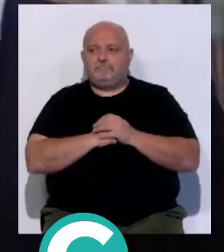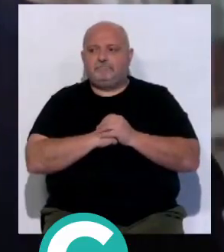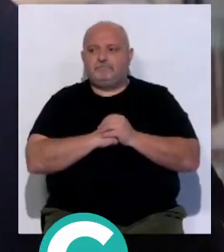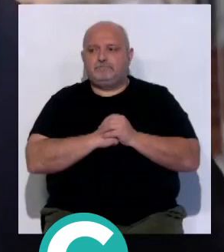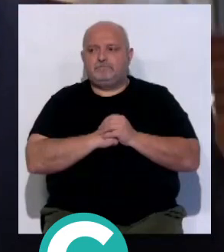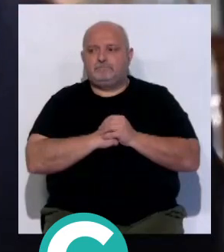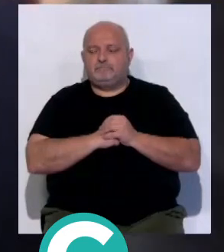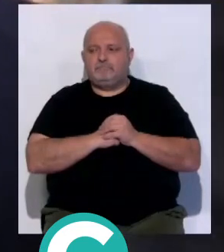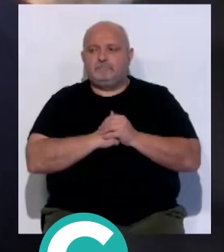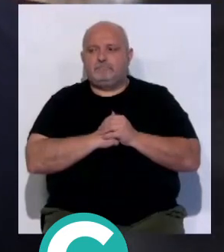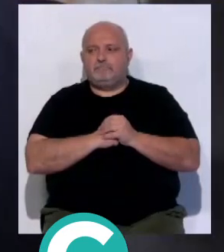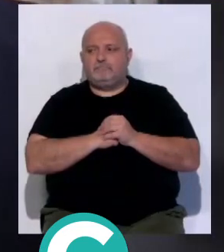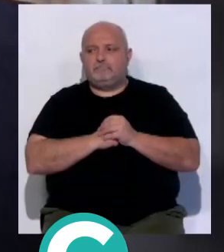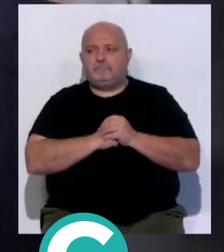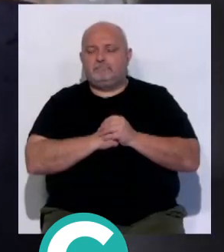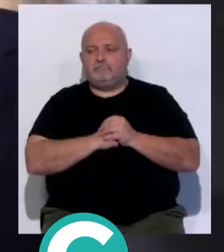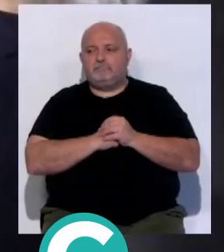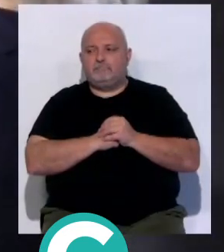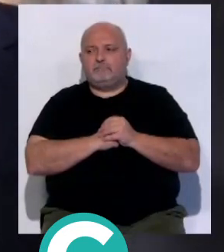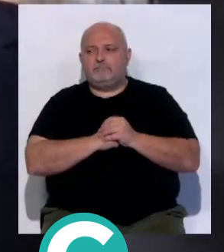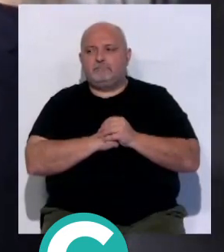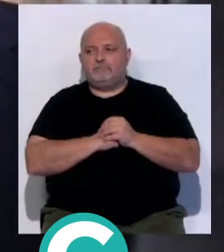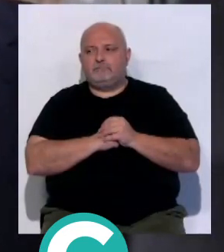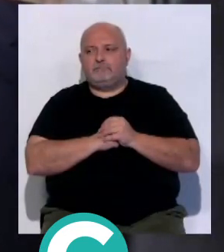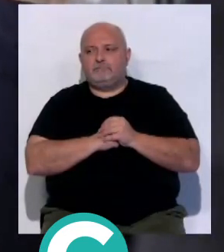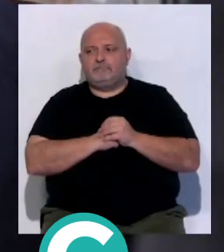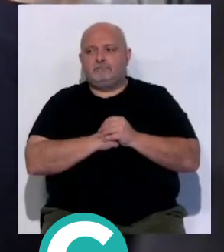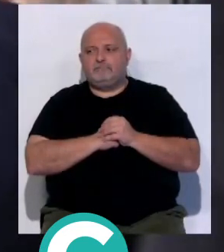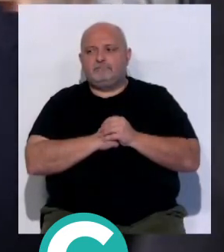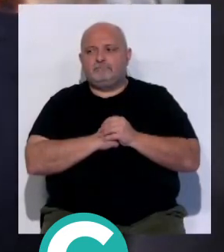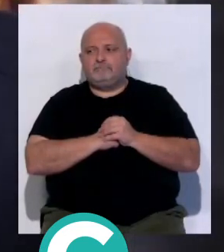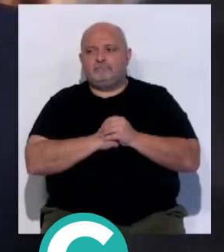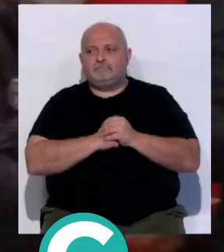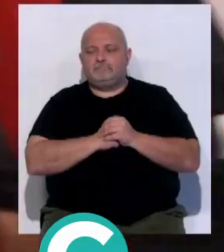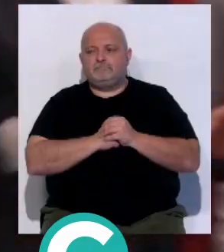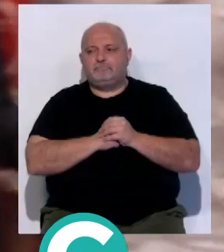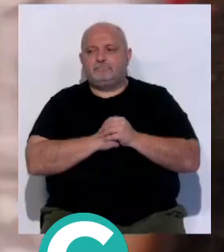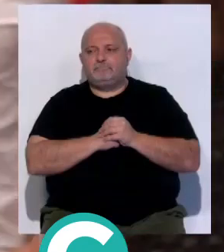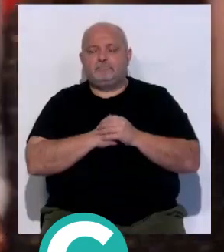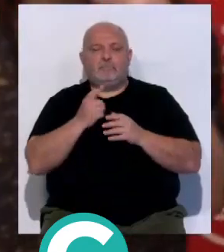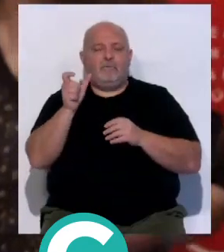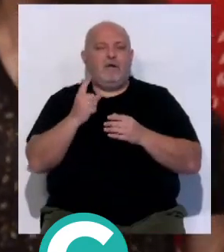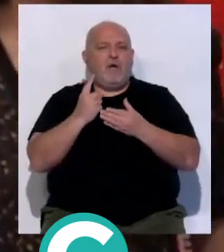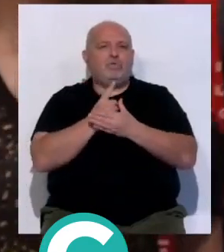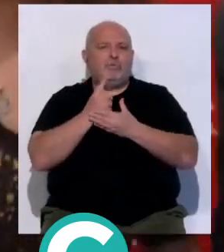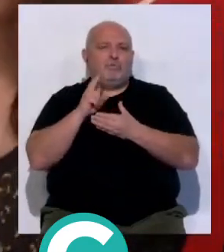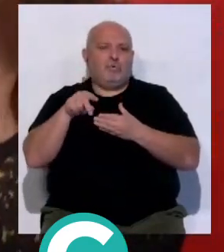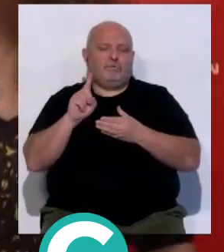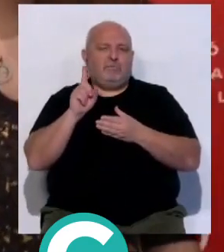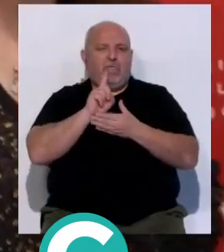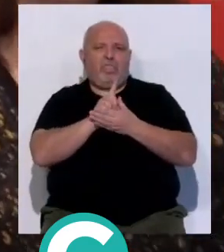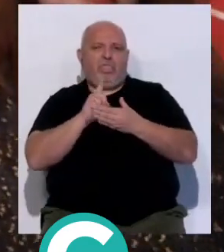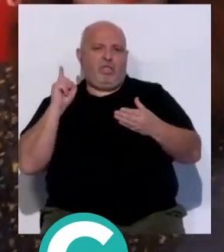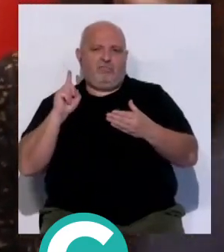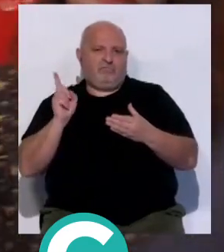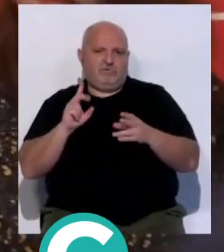¿Vale a los jugadores de la selección? ¿Le ganas de verlos? Sí. Tener autismo no es estar al margen